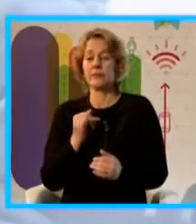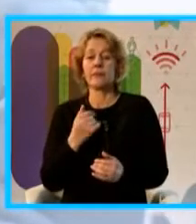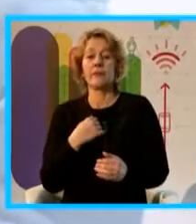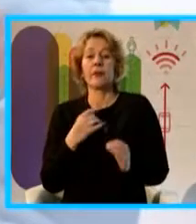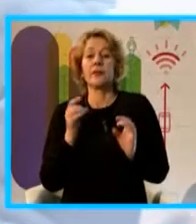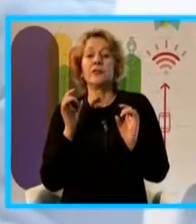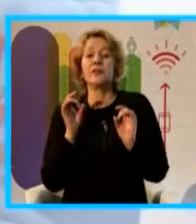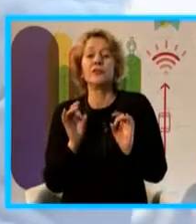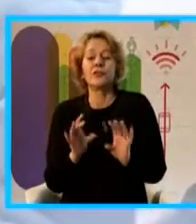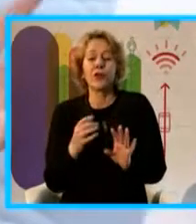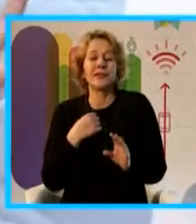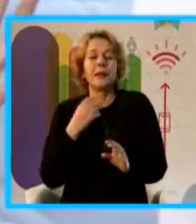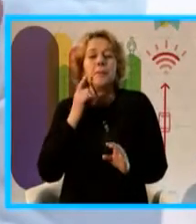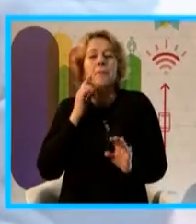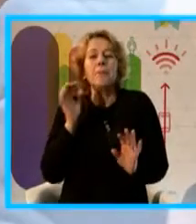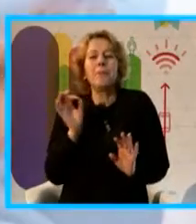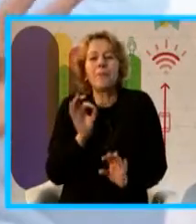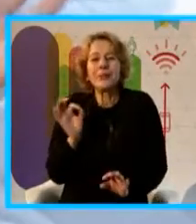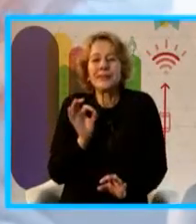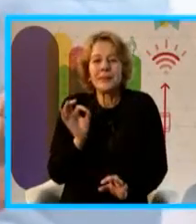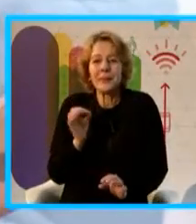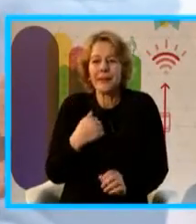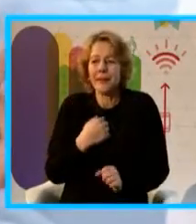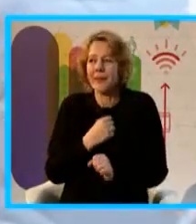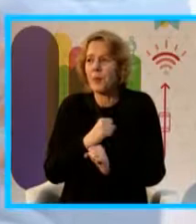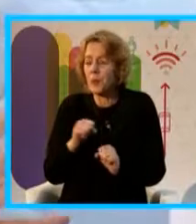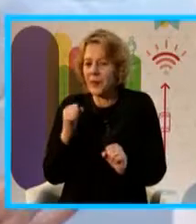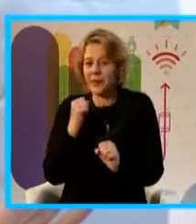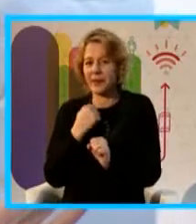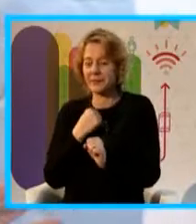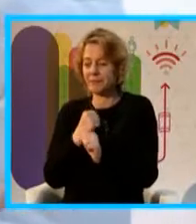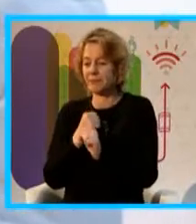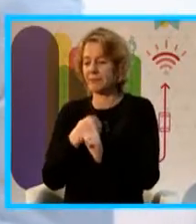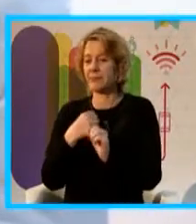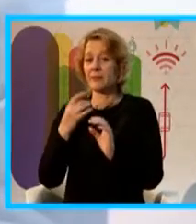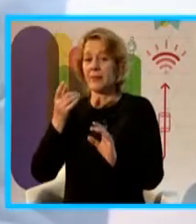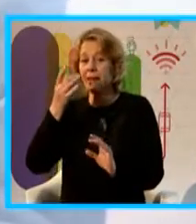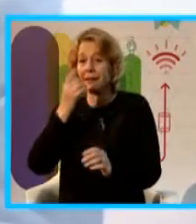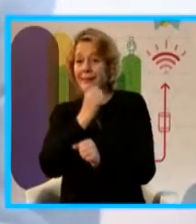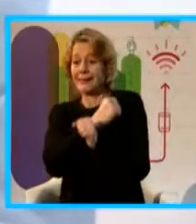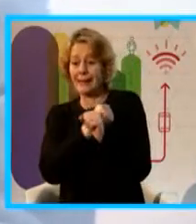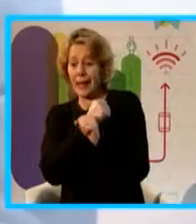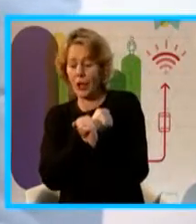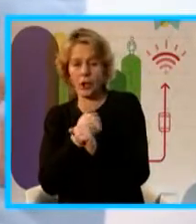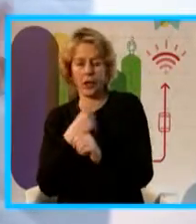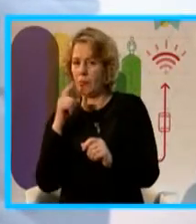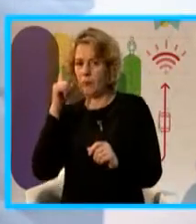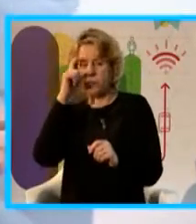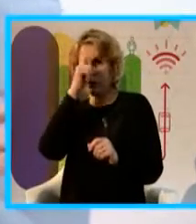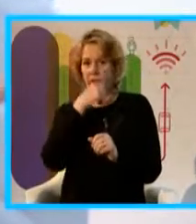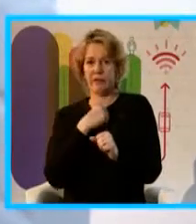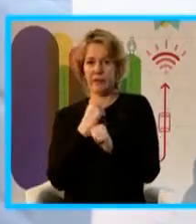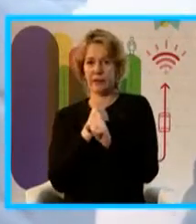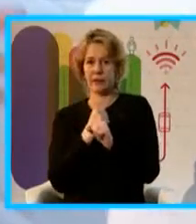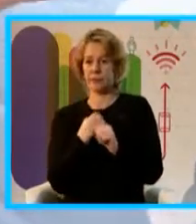posibilidad de interaccionar con la gente de tecnología y la información era difícil. Hasta ese momento era una suerte de